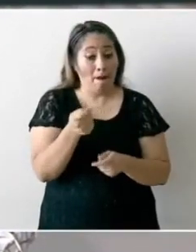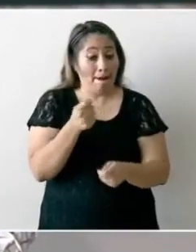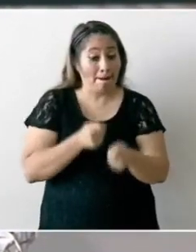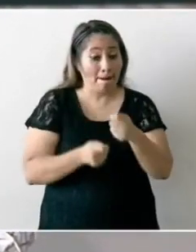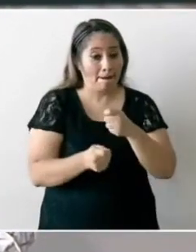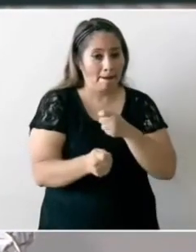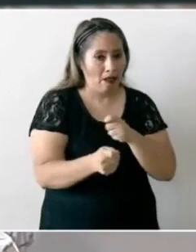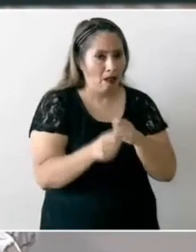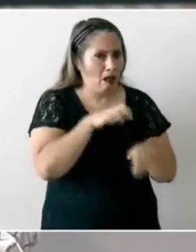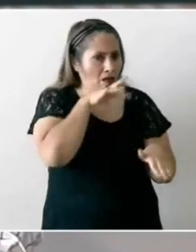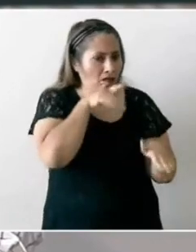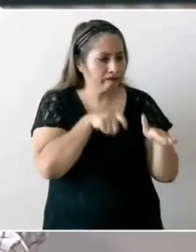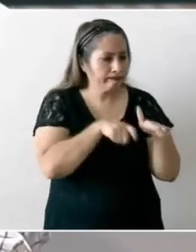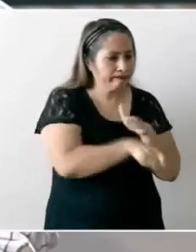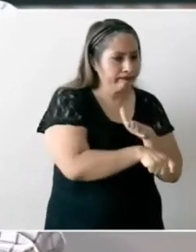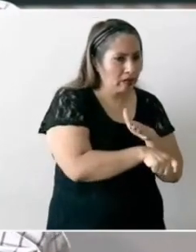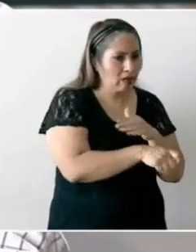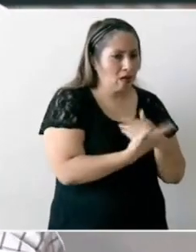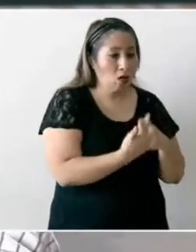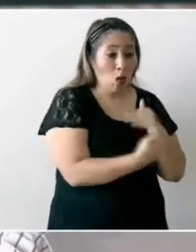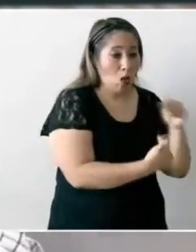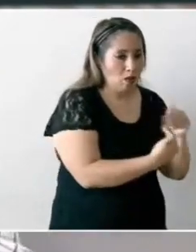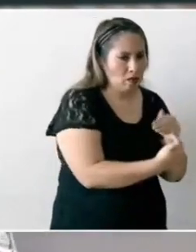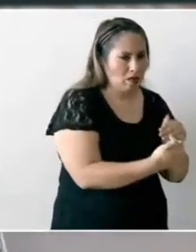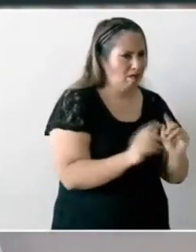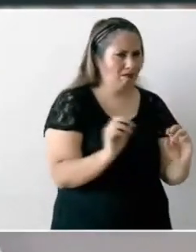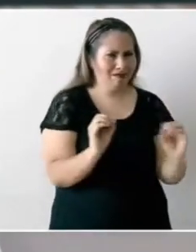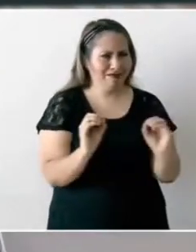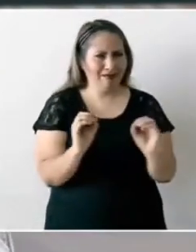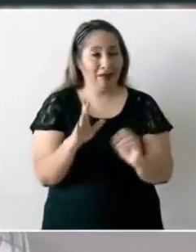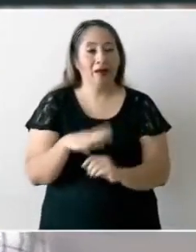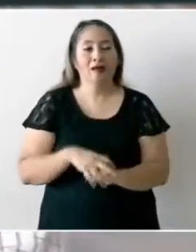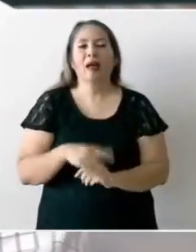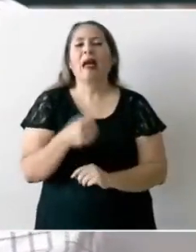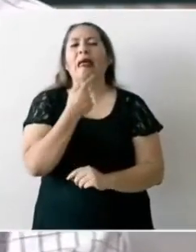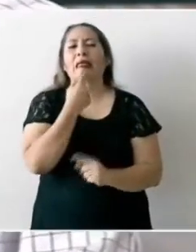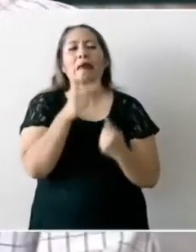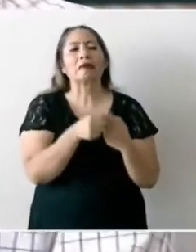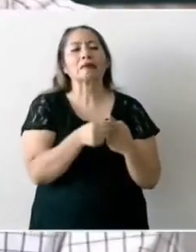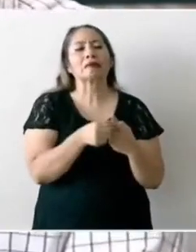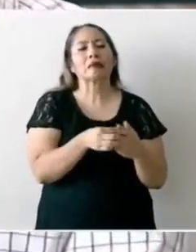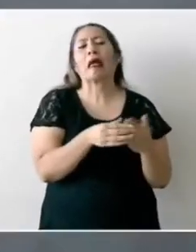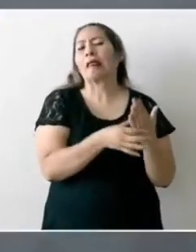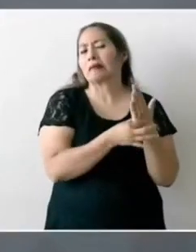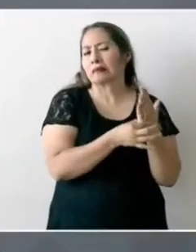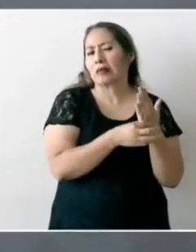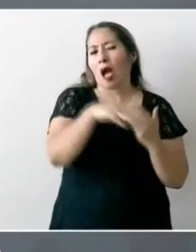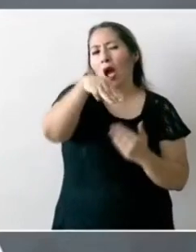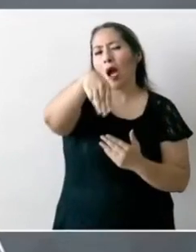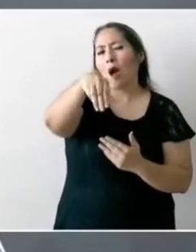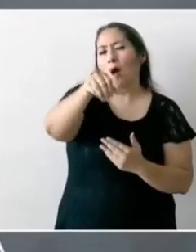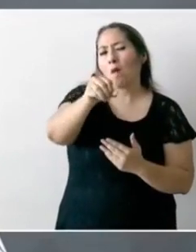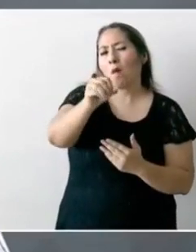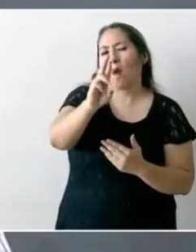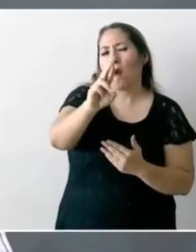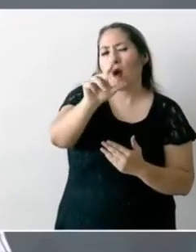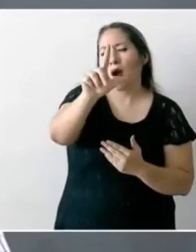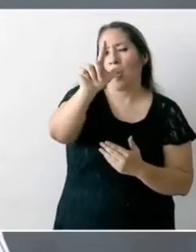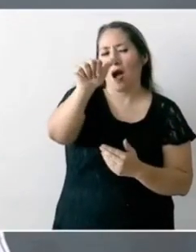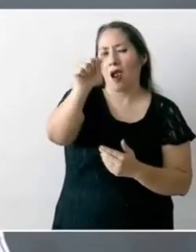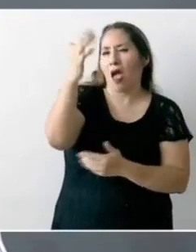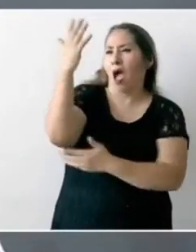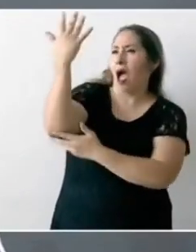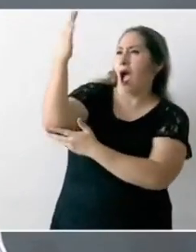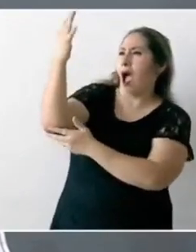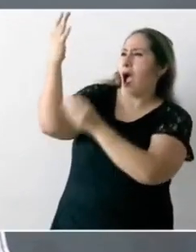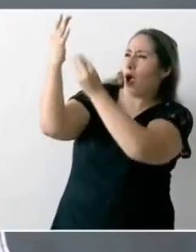se decía que la moral era un árbol que daba moras y que político